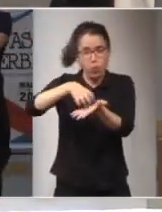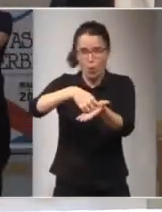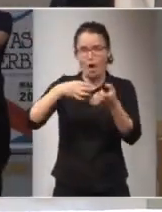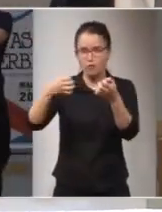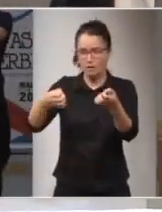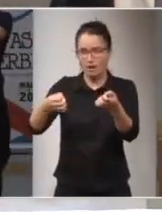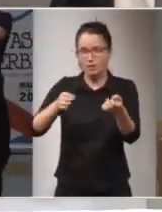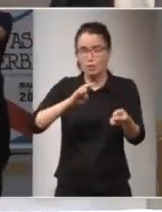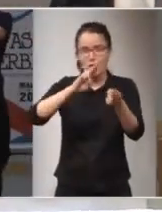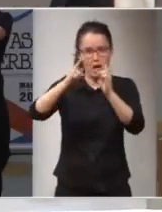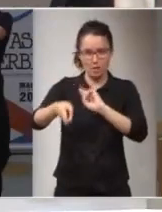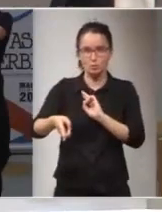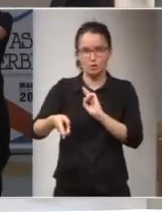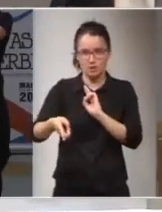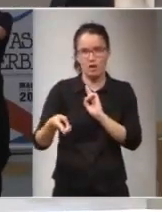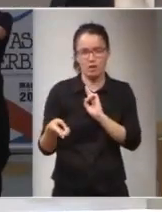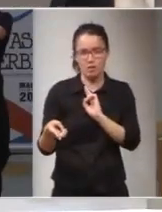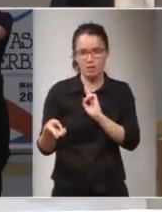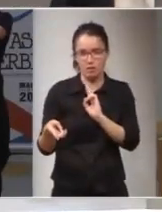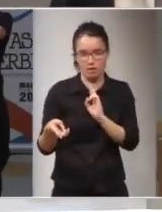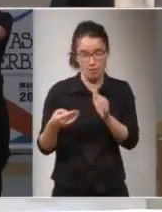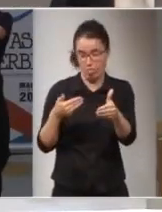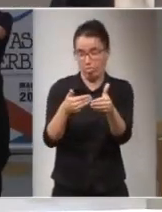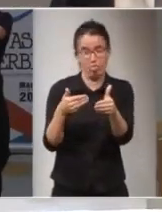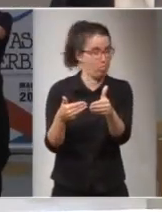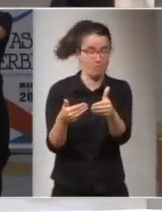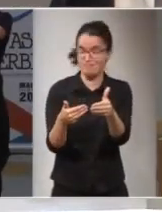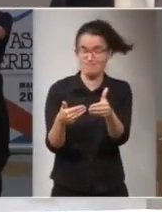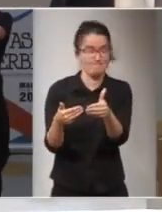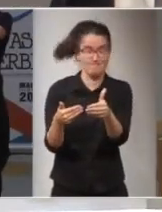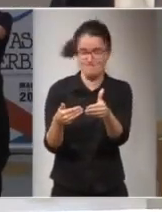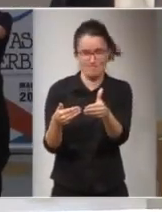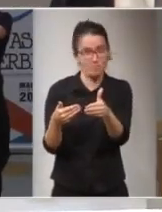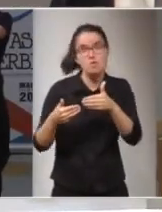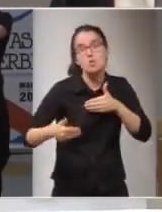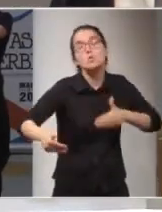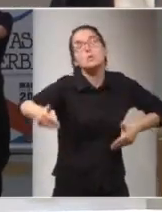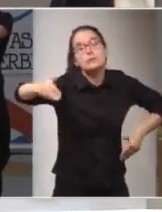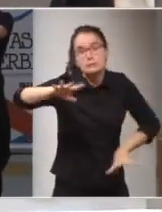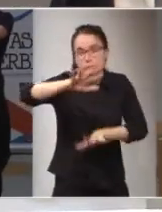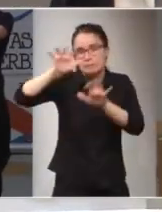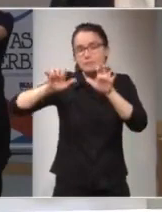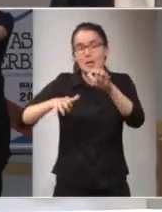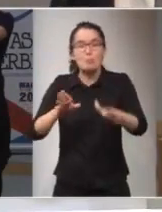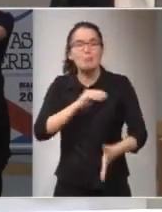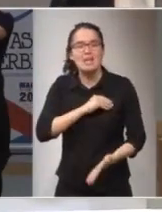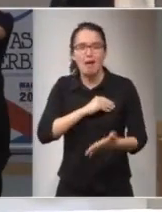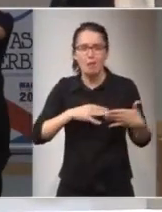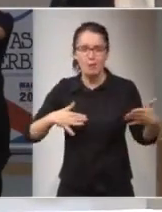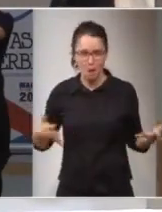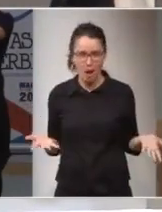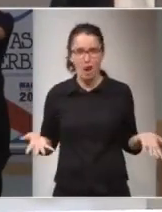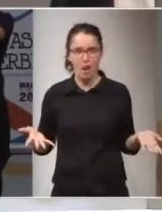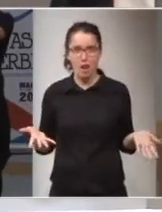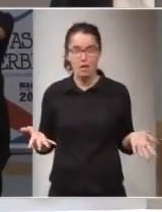sea una respuesta a corto plazo la pena es que aparte que no